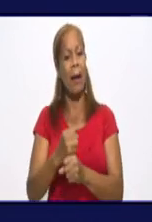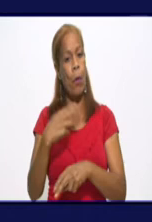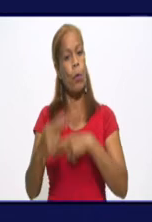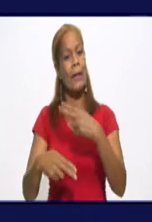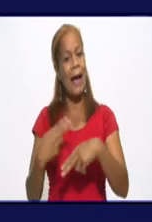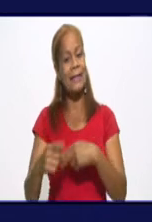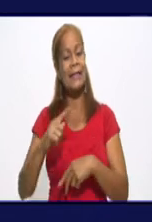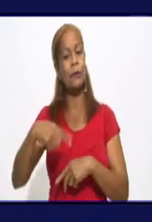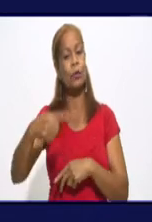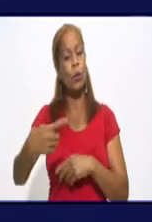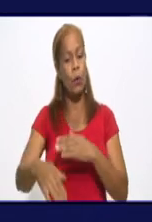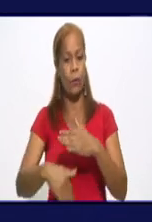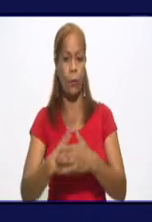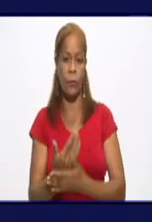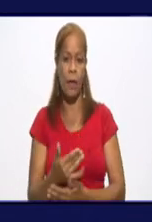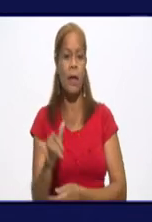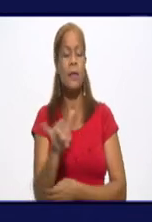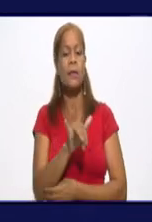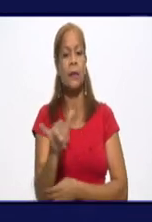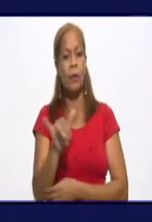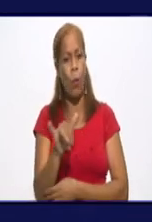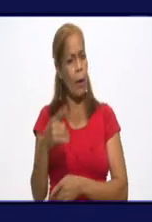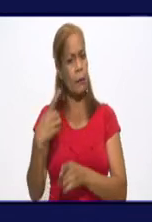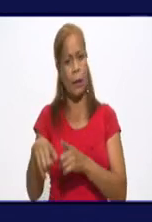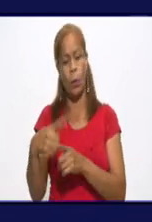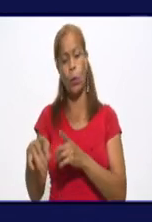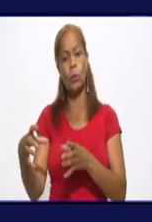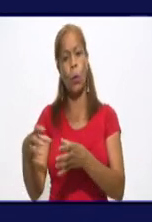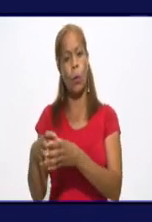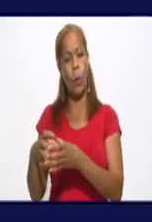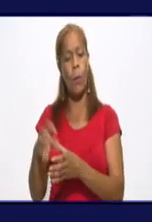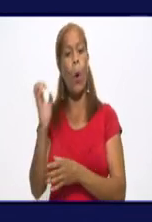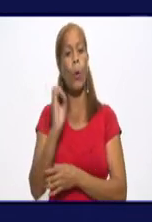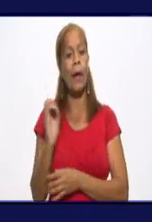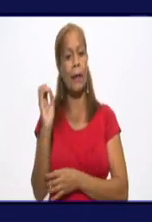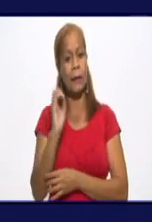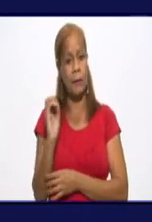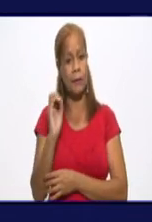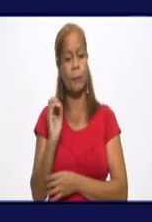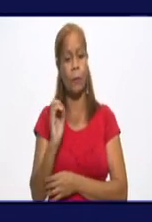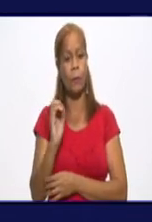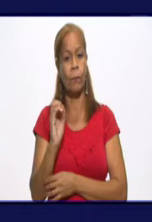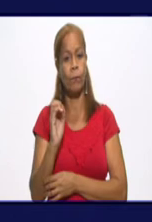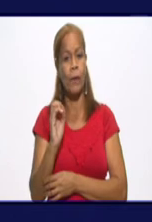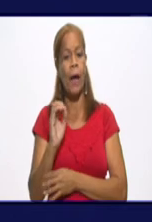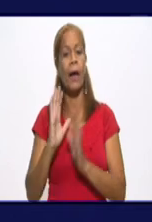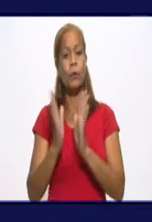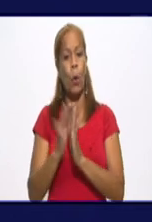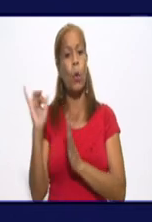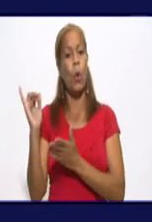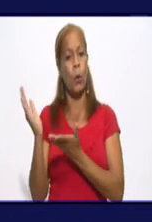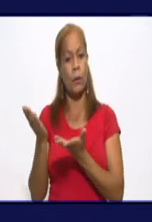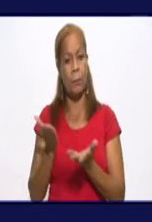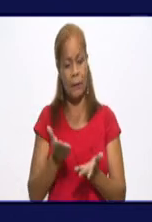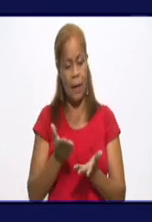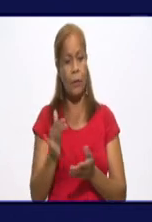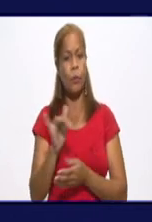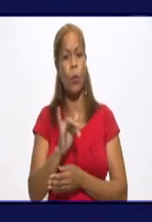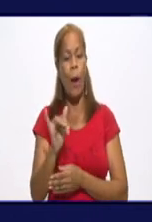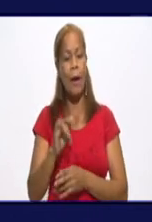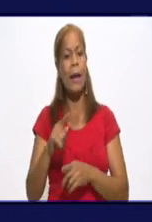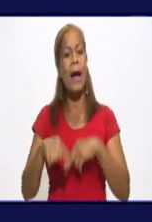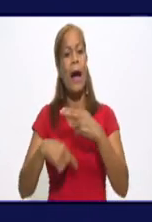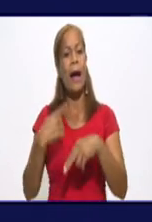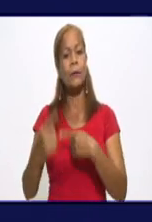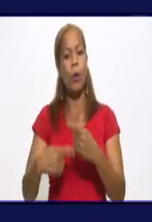los días. Al igual que el resto de los sectores, ustedes han estado sometidos a limitaciones, a toda esa influencia de los enemigos que también ha